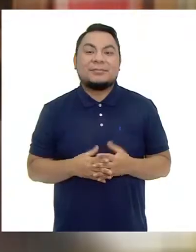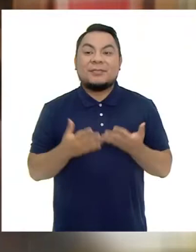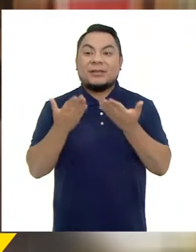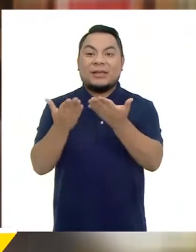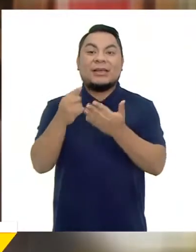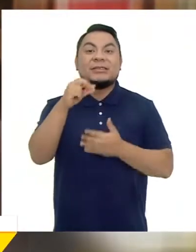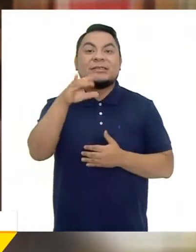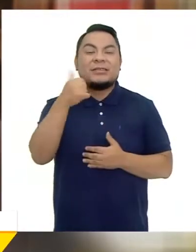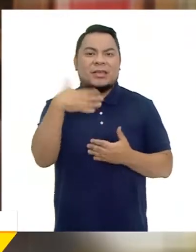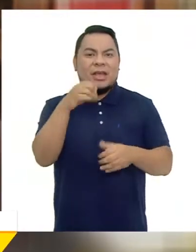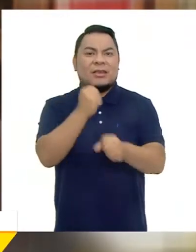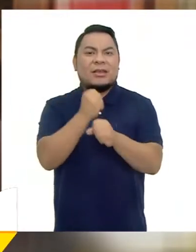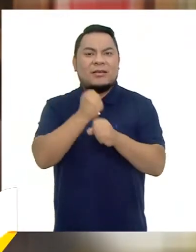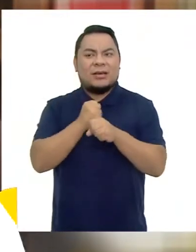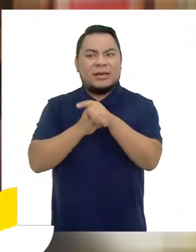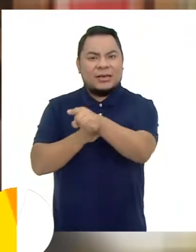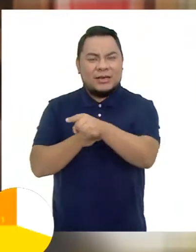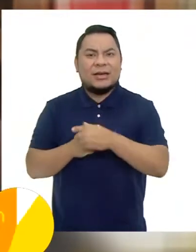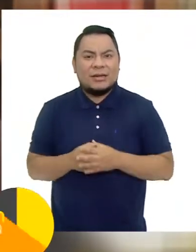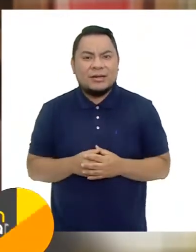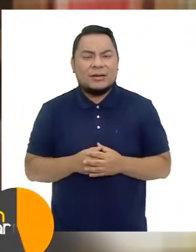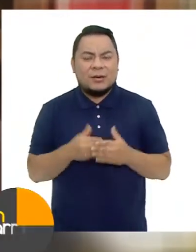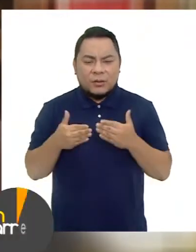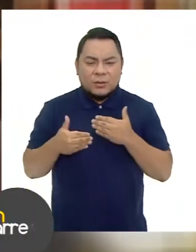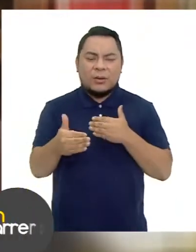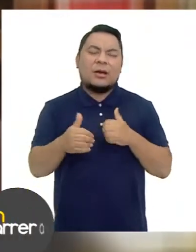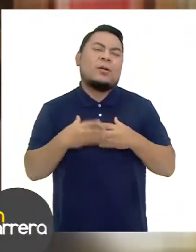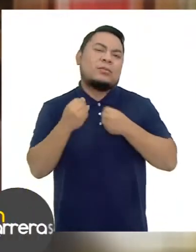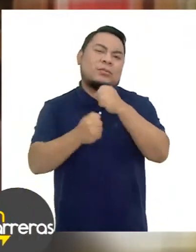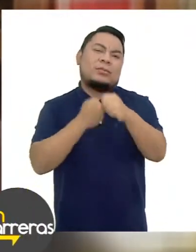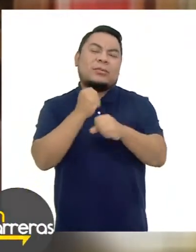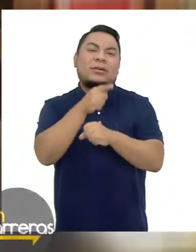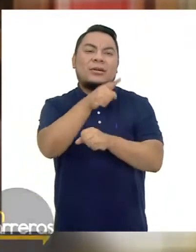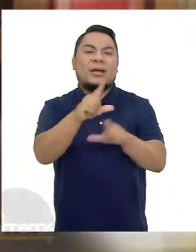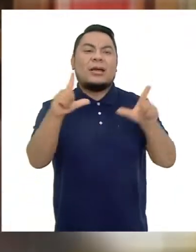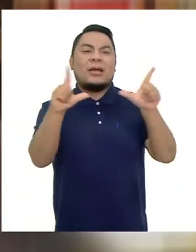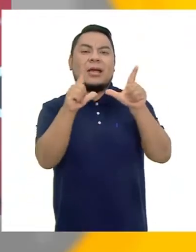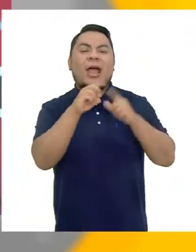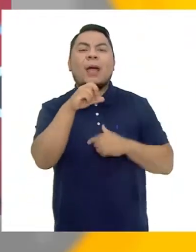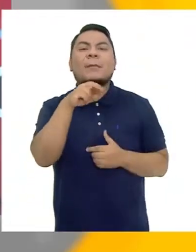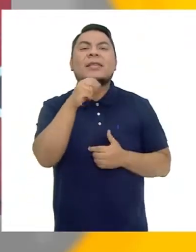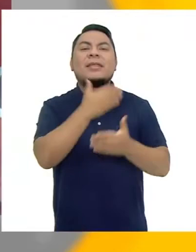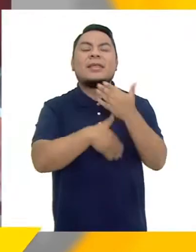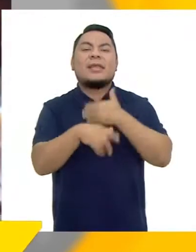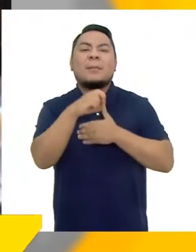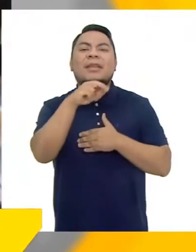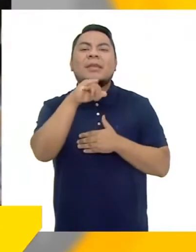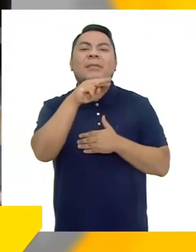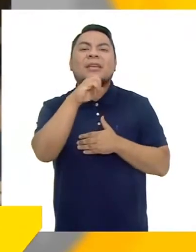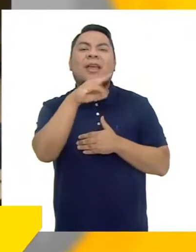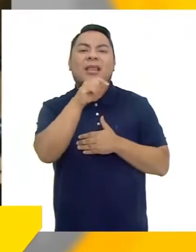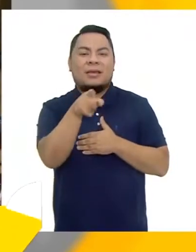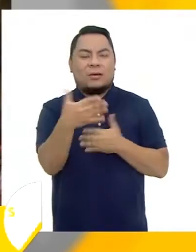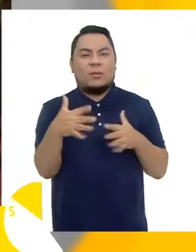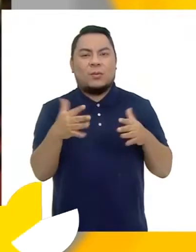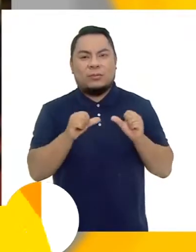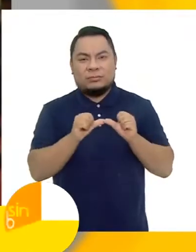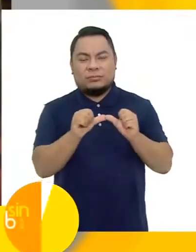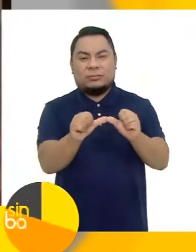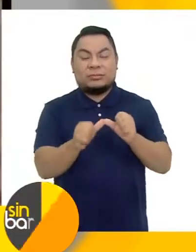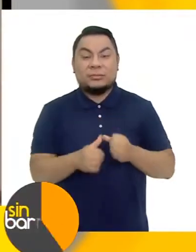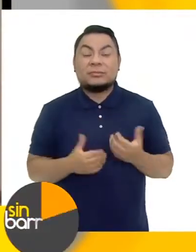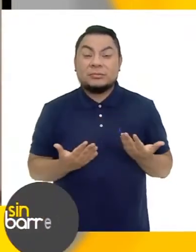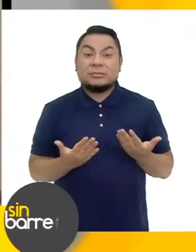Con Gina Hemos trabajado Toda la vida En Radio Panamericana Y hasta ahora Creo que es la número uno